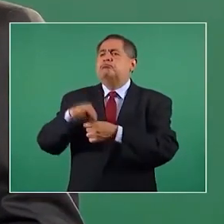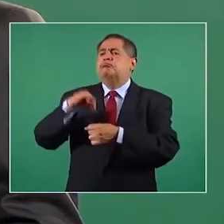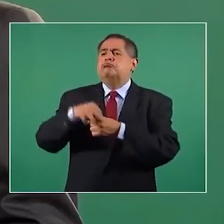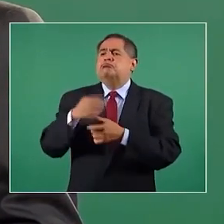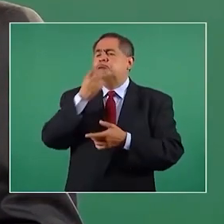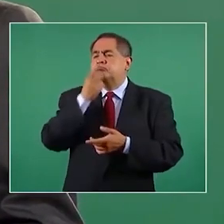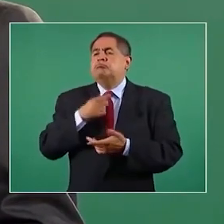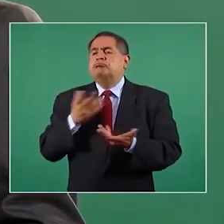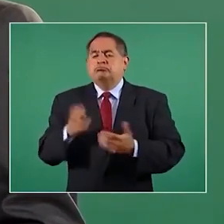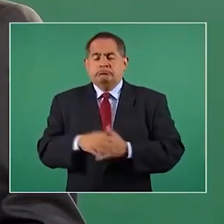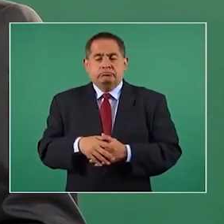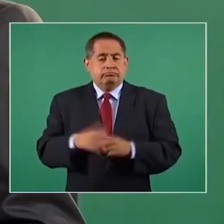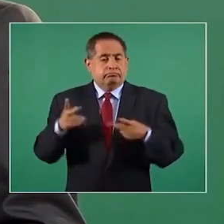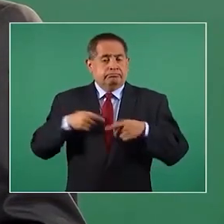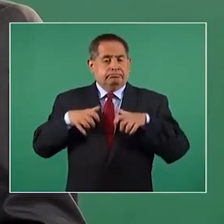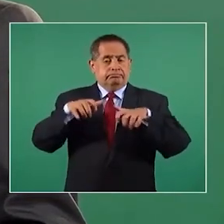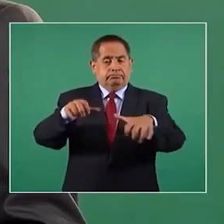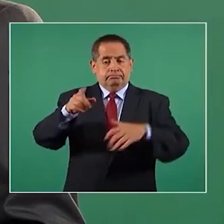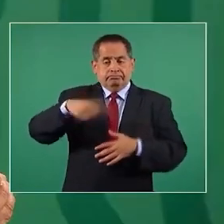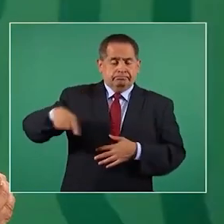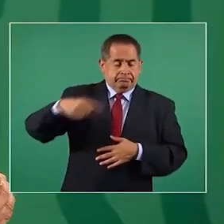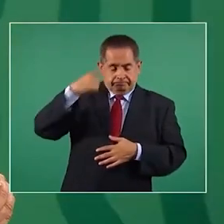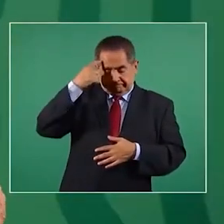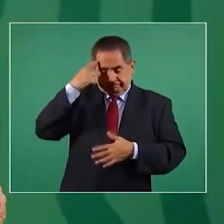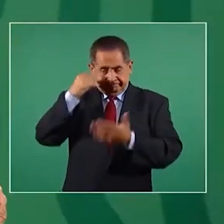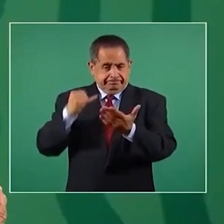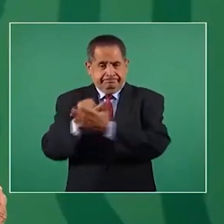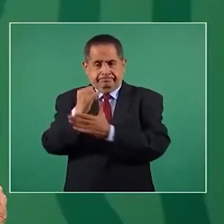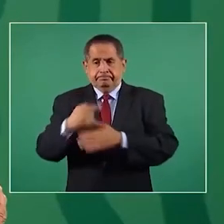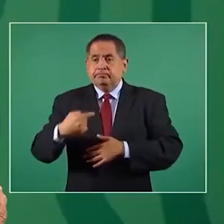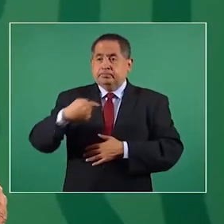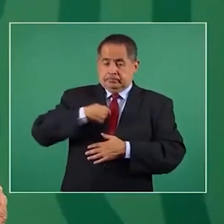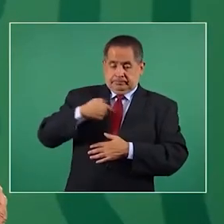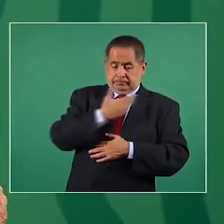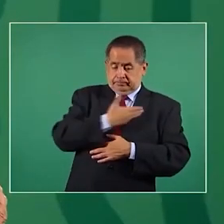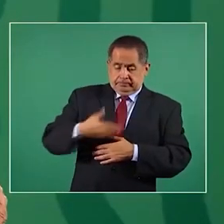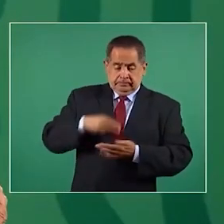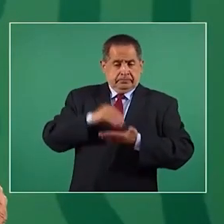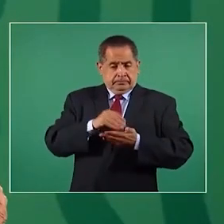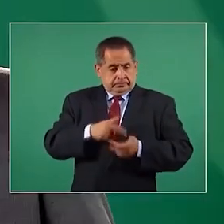que el pueblo va a decidir si me quedo o me voy